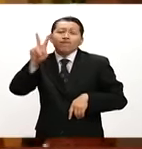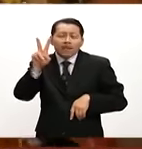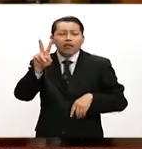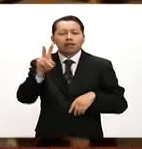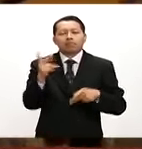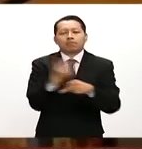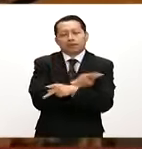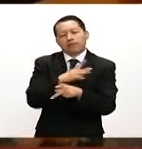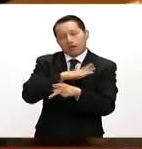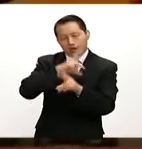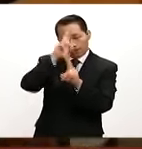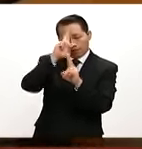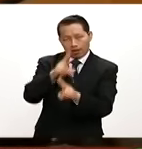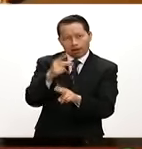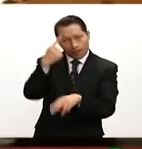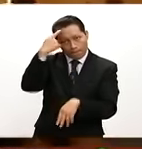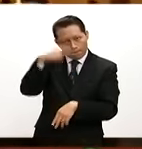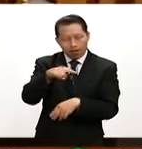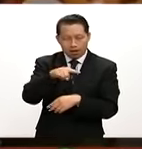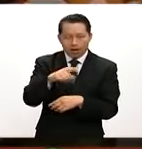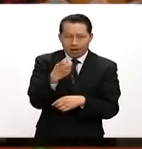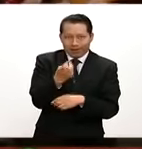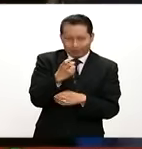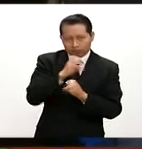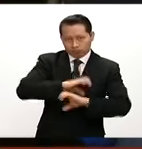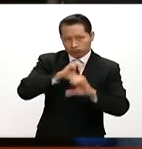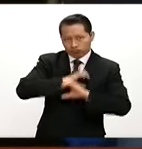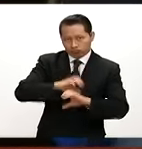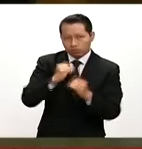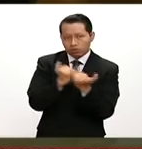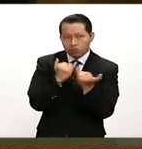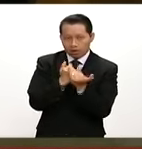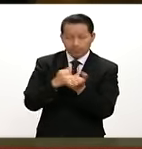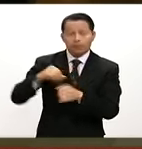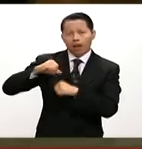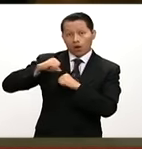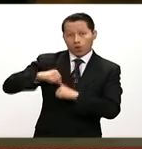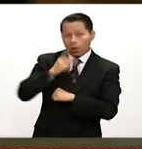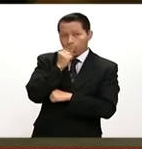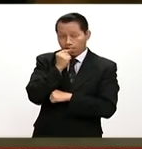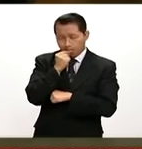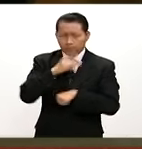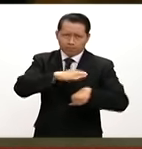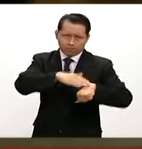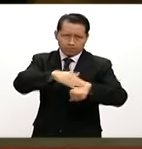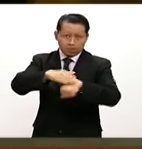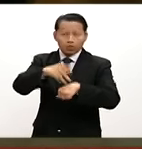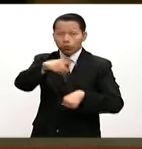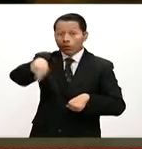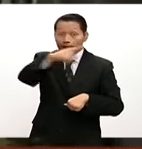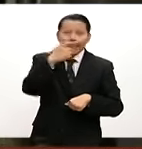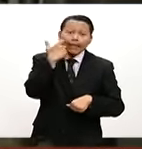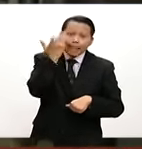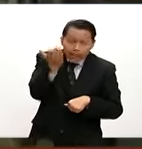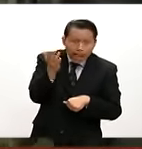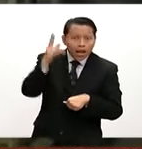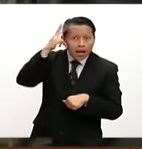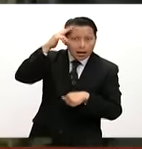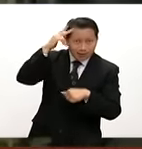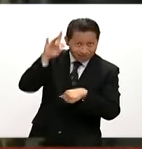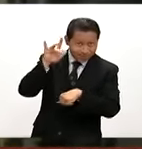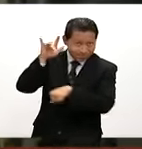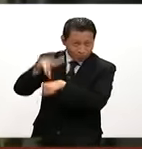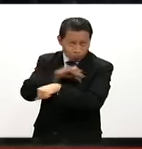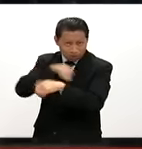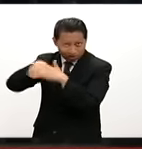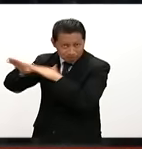pueblo de México a este gran compositor. Las autoridades recomiendan, y ponga usted atención por si quiere ir a ver este homenaje, llegar en